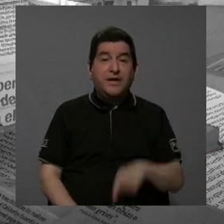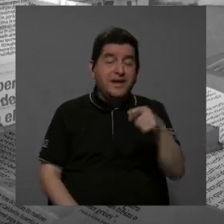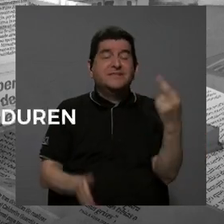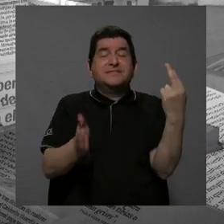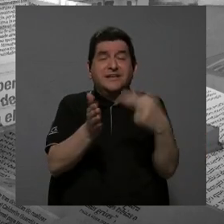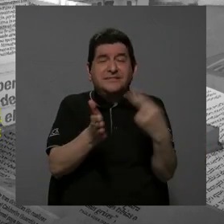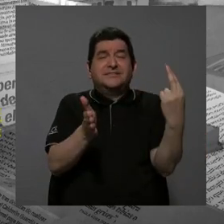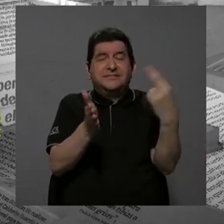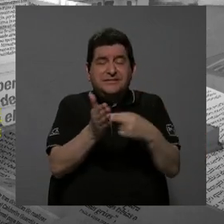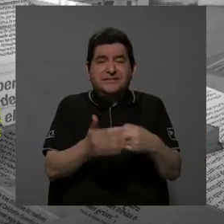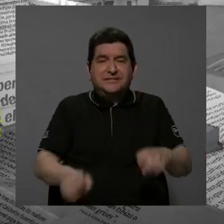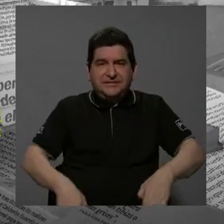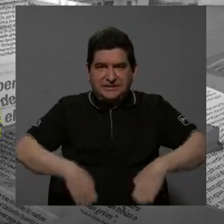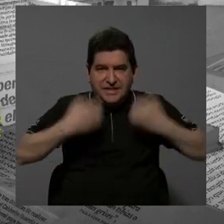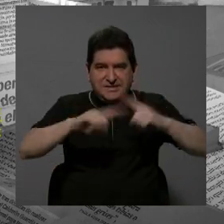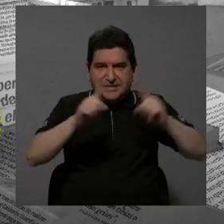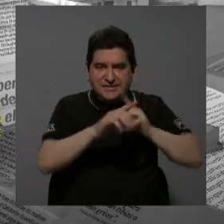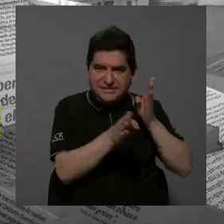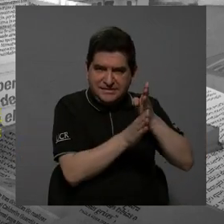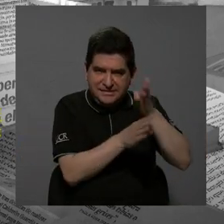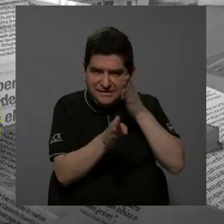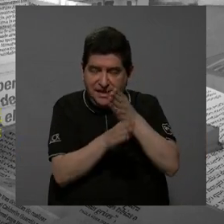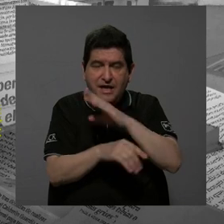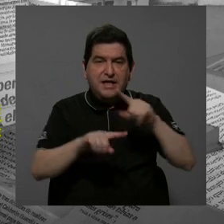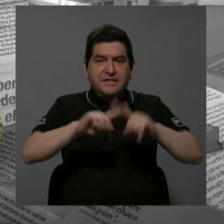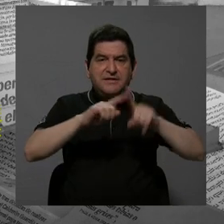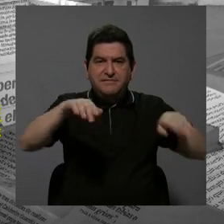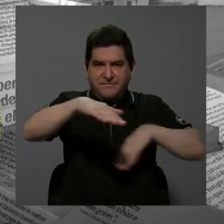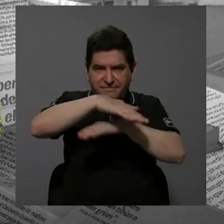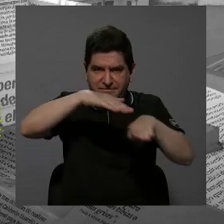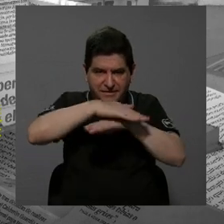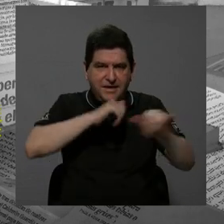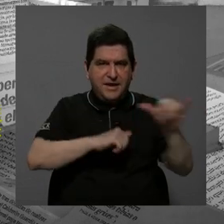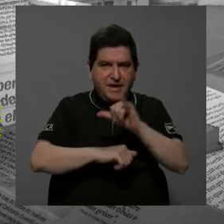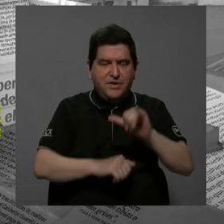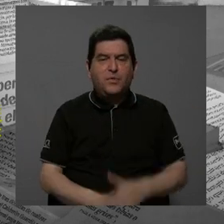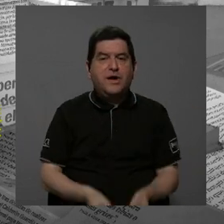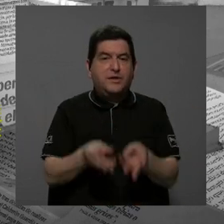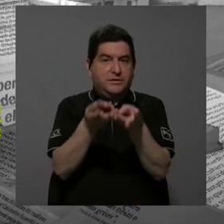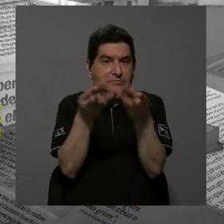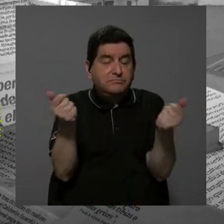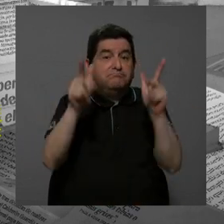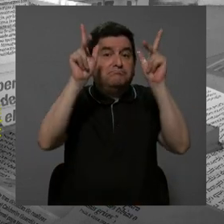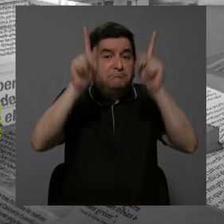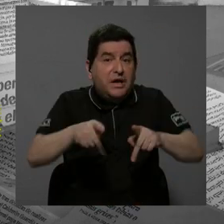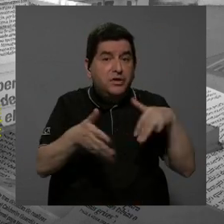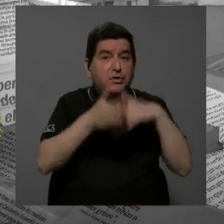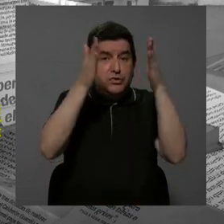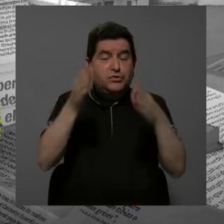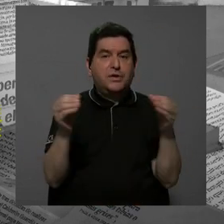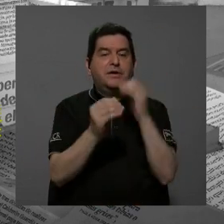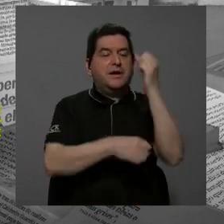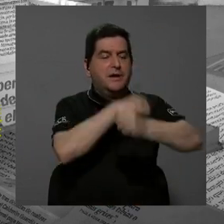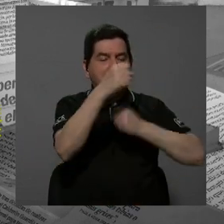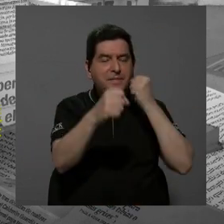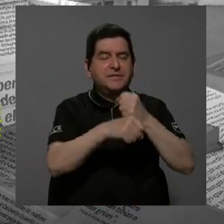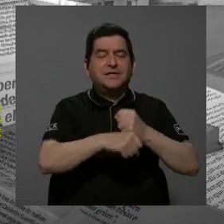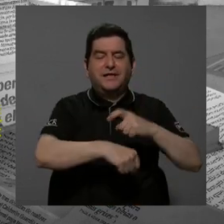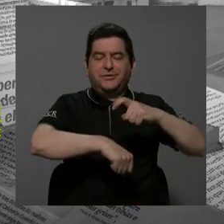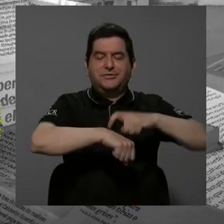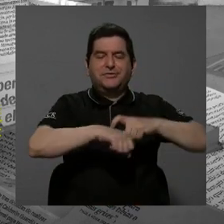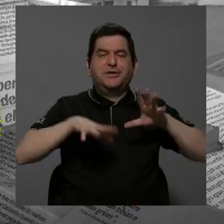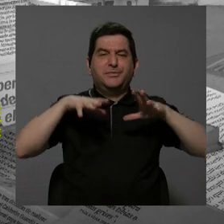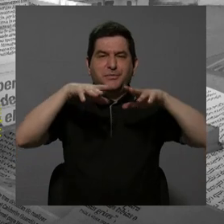diferencias que hay entre algunas carreras o entre sedes, también nos está provocando que las personas estudiantes duren más años en graduarse